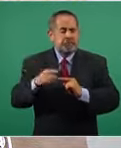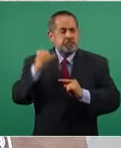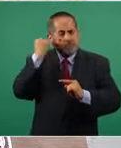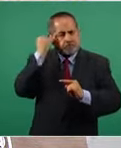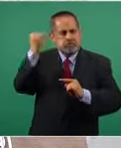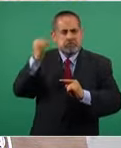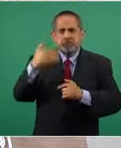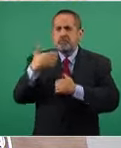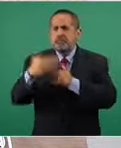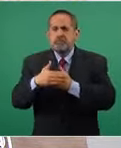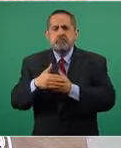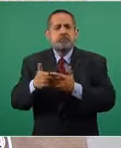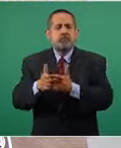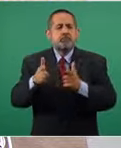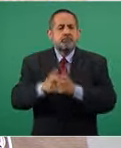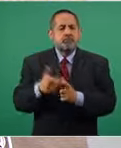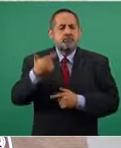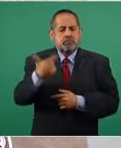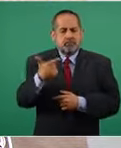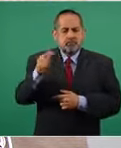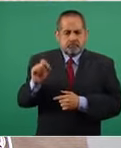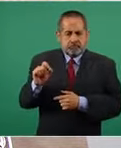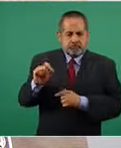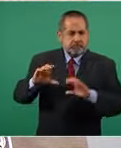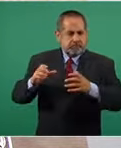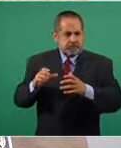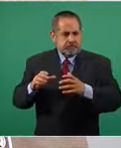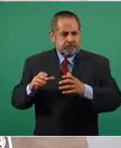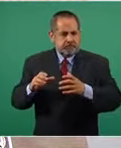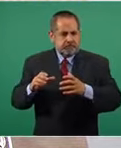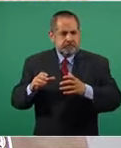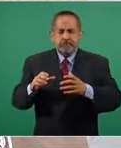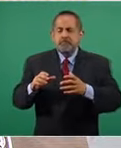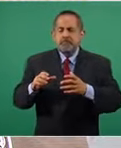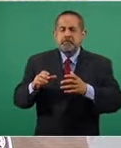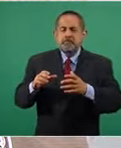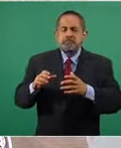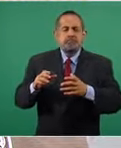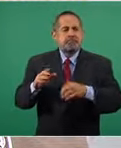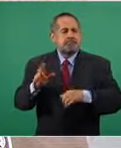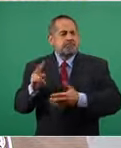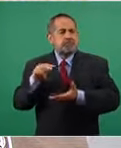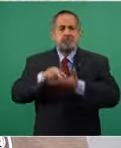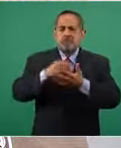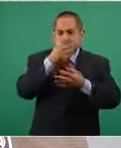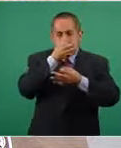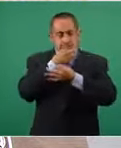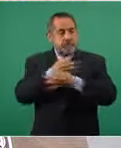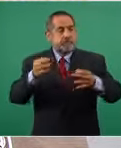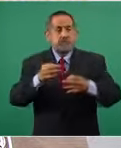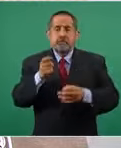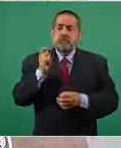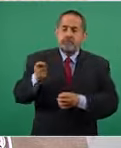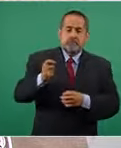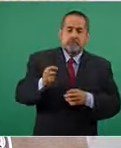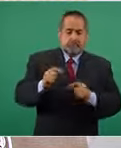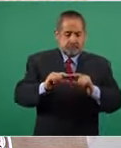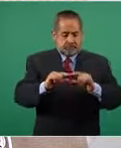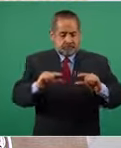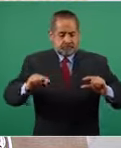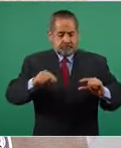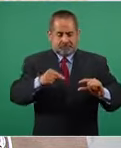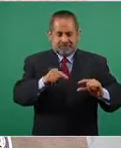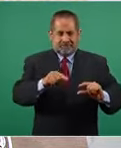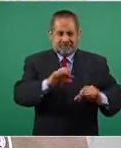plantear en el G20 la necesidad de declarar a la vacuna contra el COVID